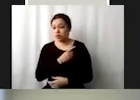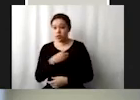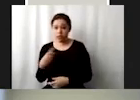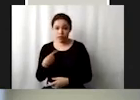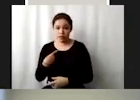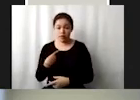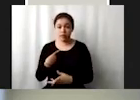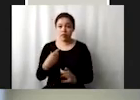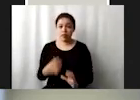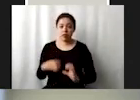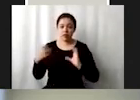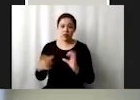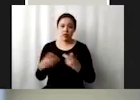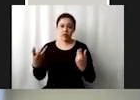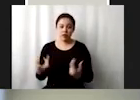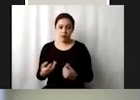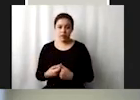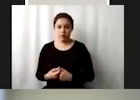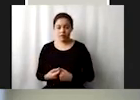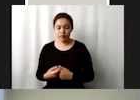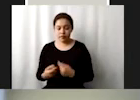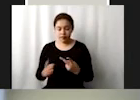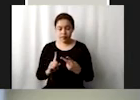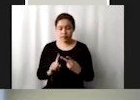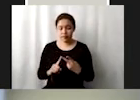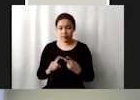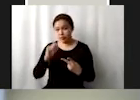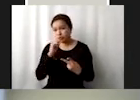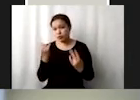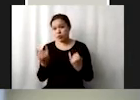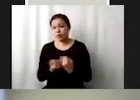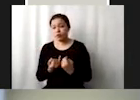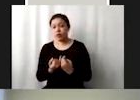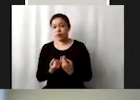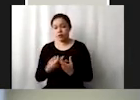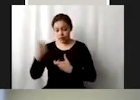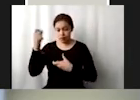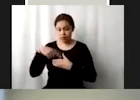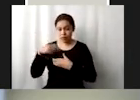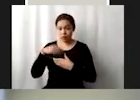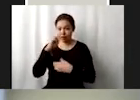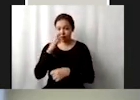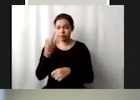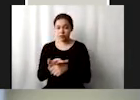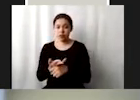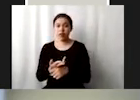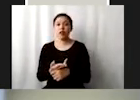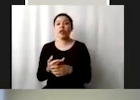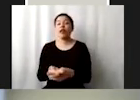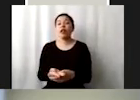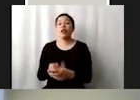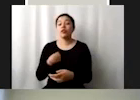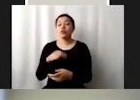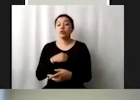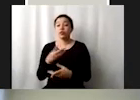decía el Papa Francisco en segundo lugar también el ahorro responsable tenemos que saber muy bien dónde invertimos